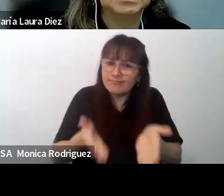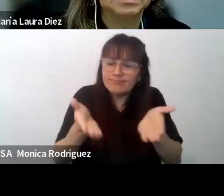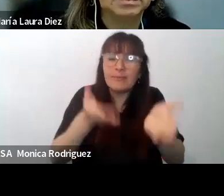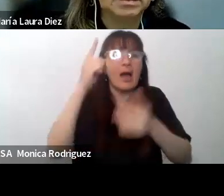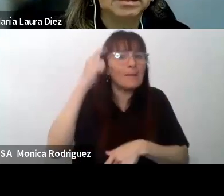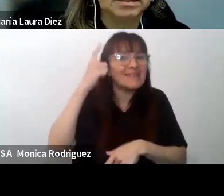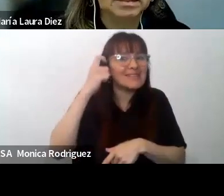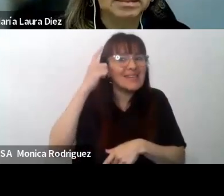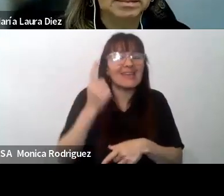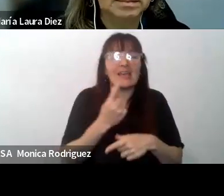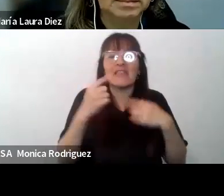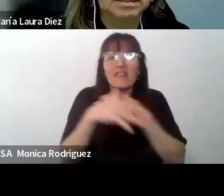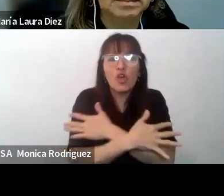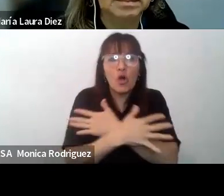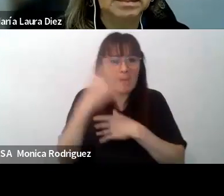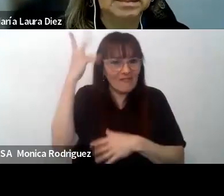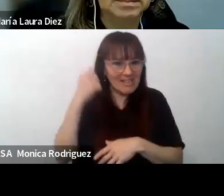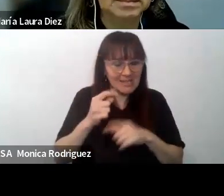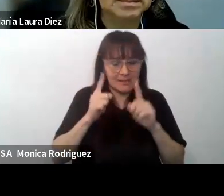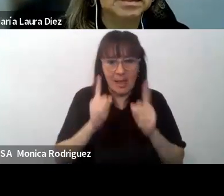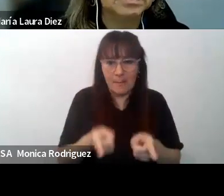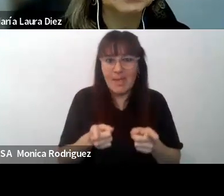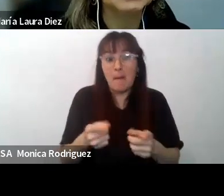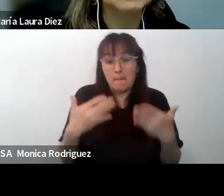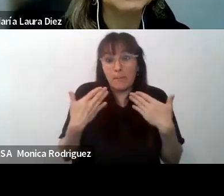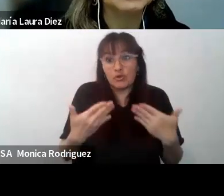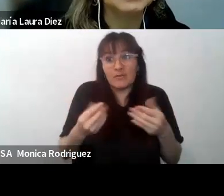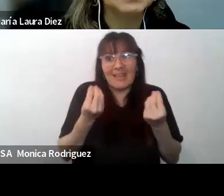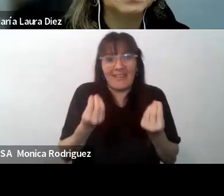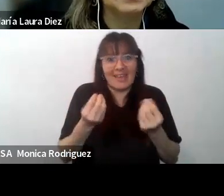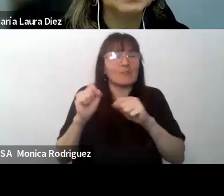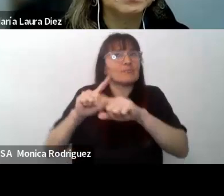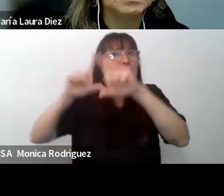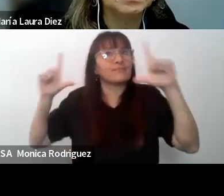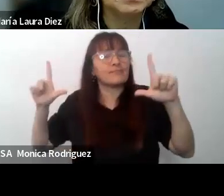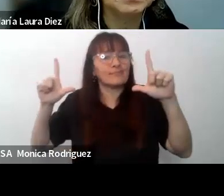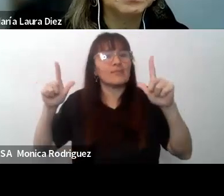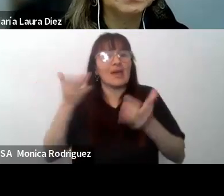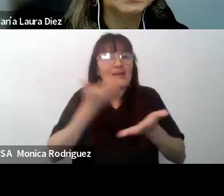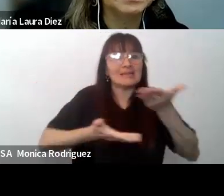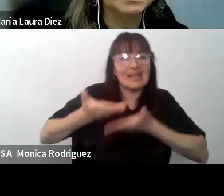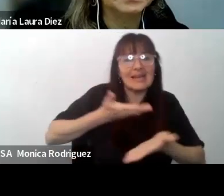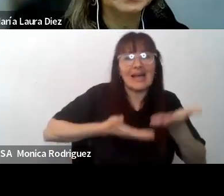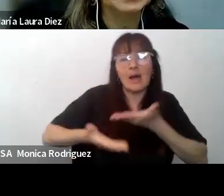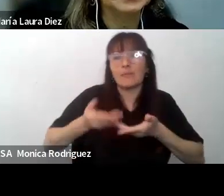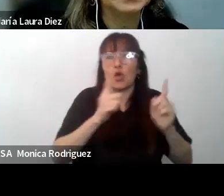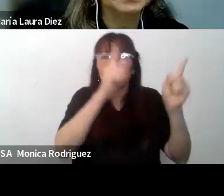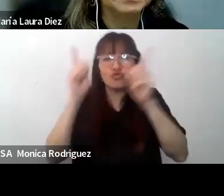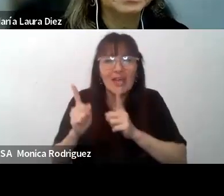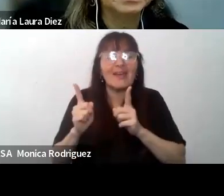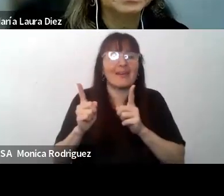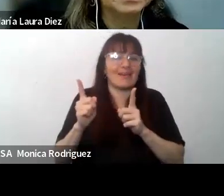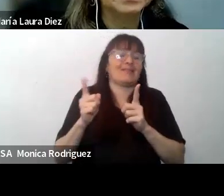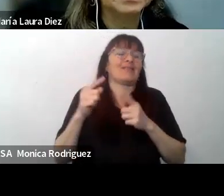idioma francés también, y con la posibilidad de imaginar intercambios bilaterales de docentes, de formadores de